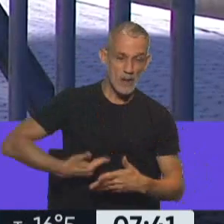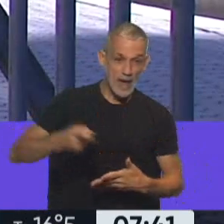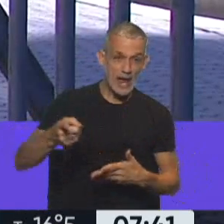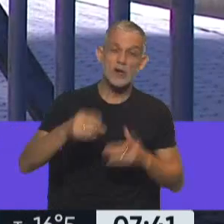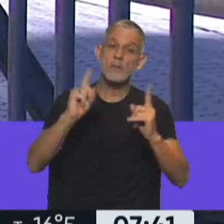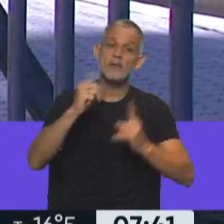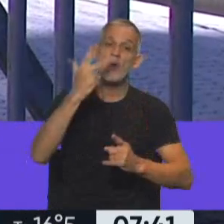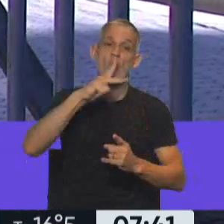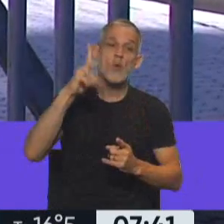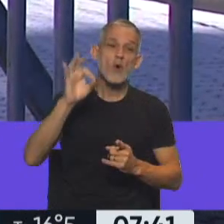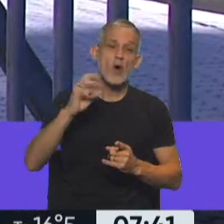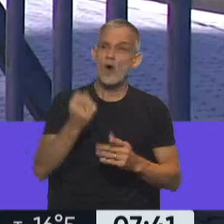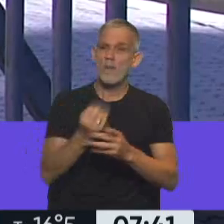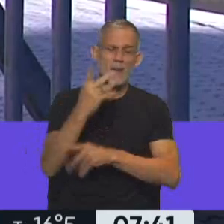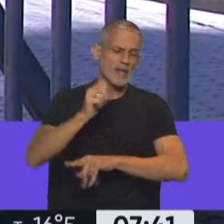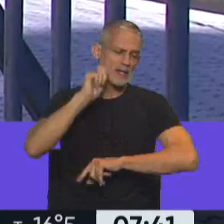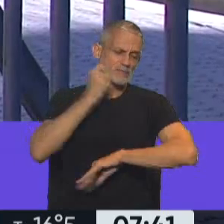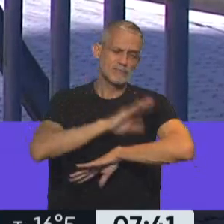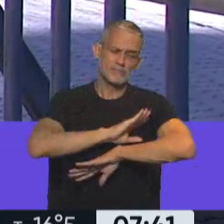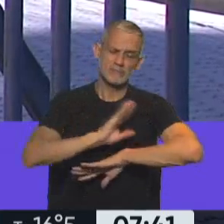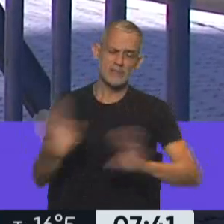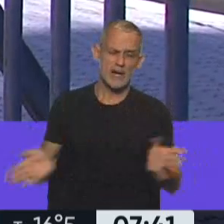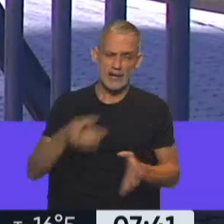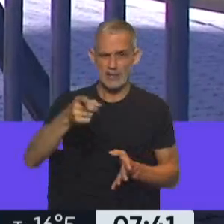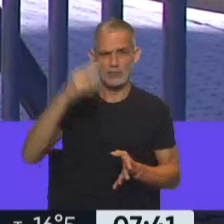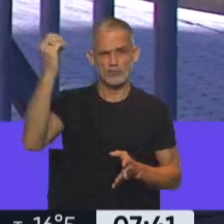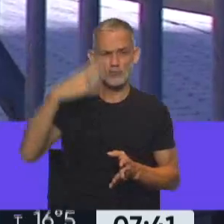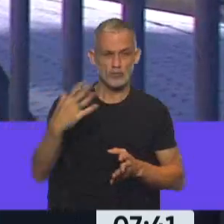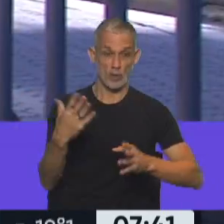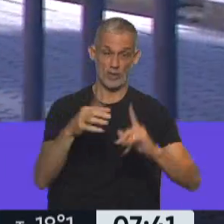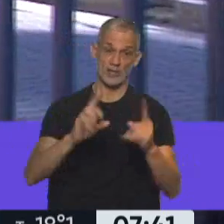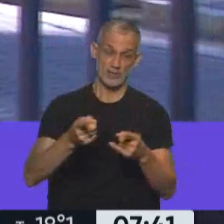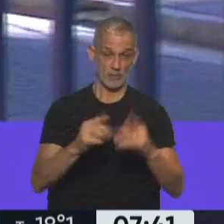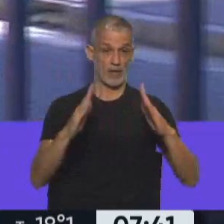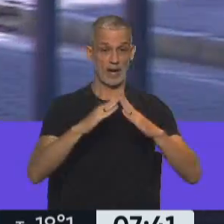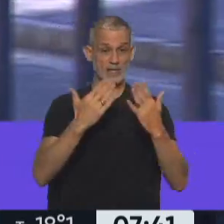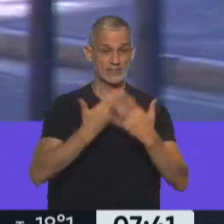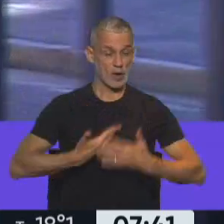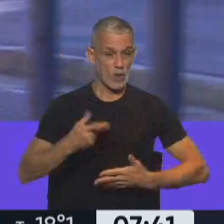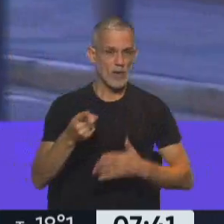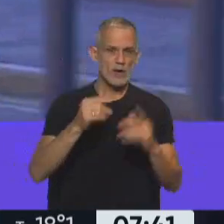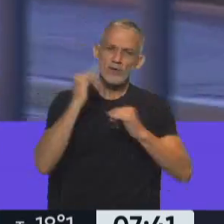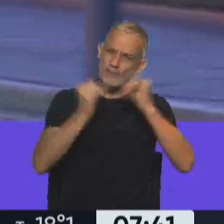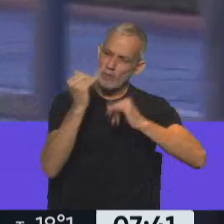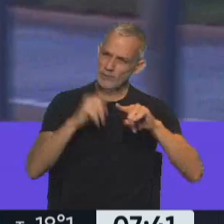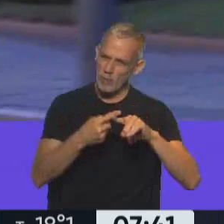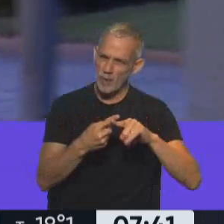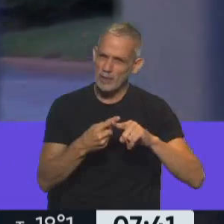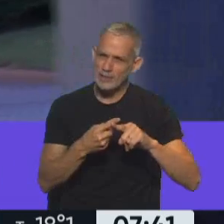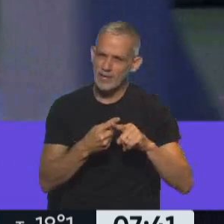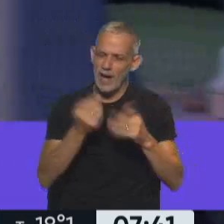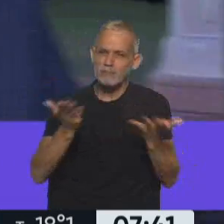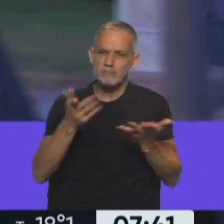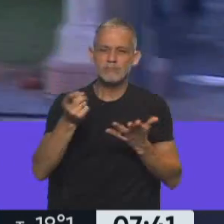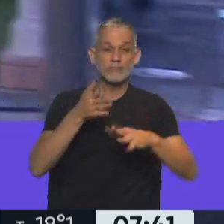Uyito Palamara, una mañana espectacular, hermosa, un día realmente a pleno, y a pleno también en Casa de Gobierno los datos políticos de la jornada. Yo les decía, eh, bueno,